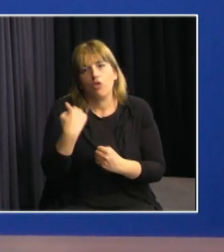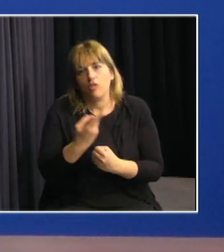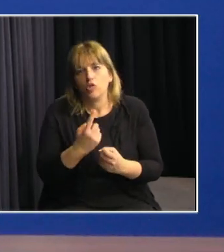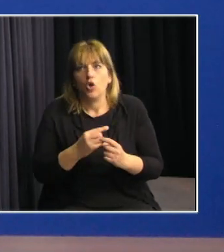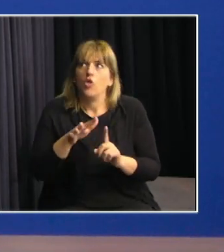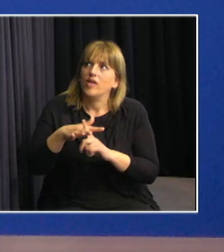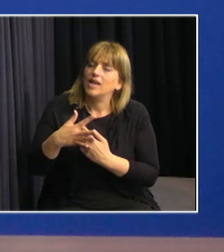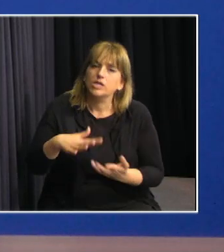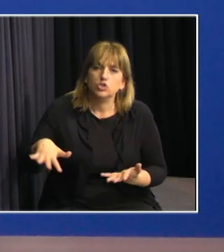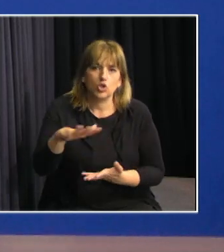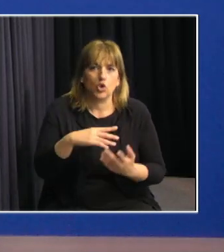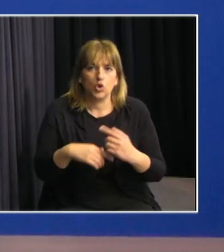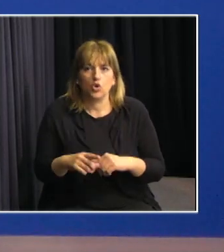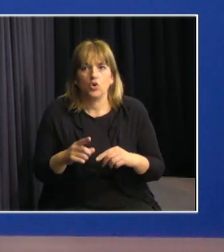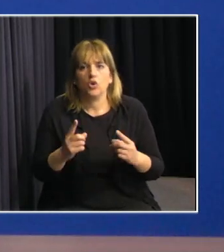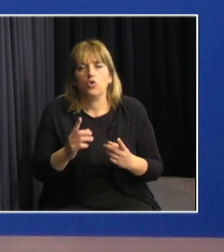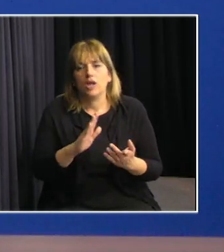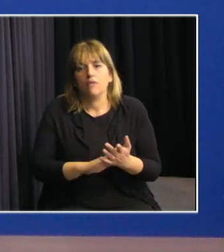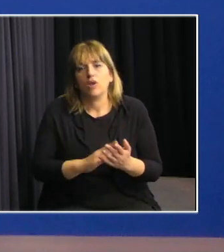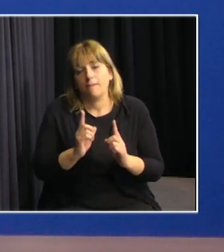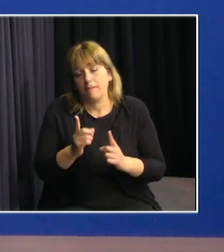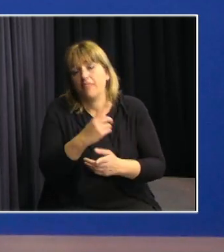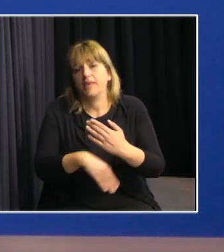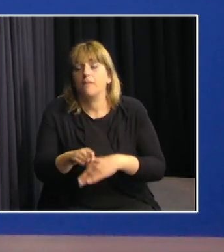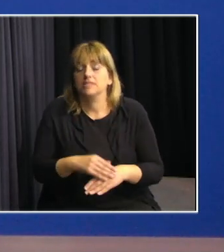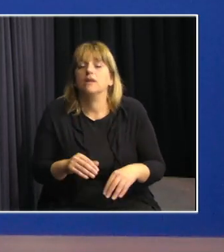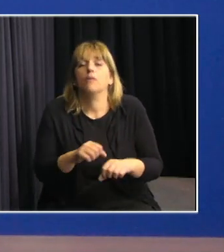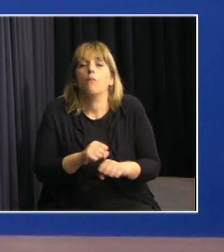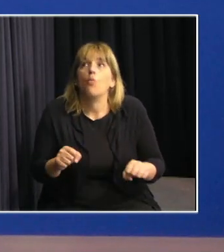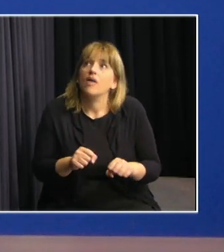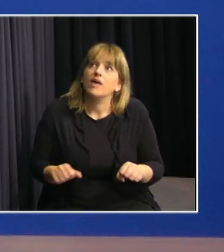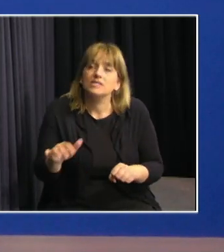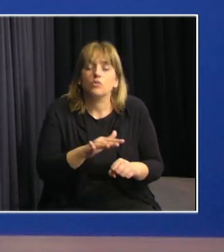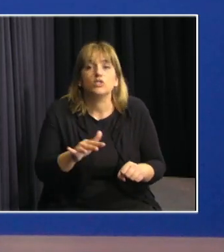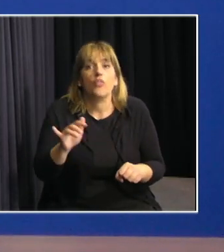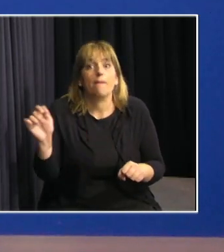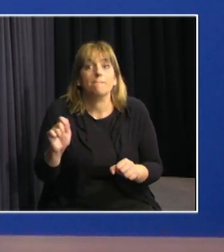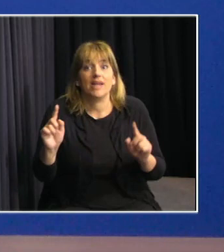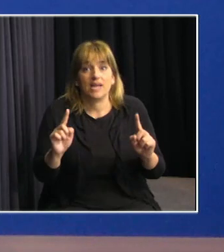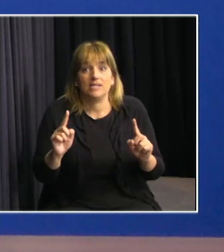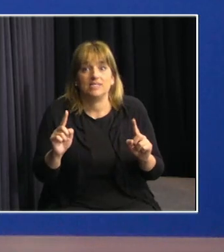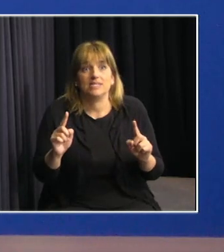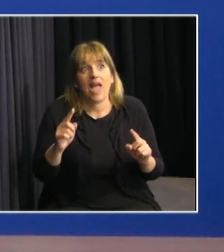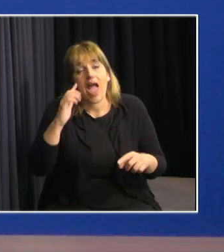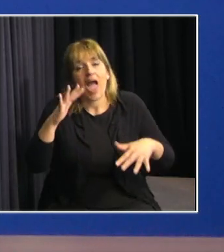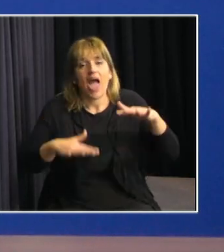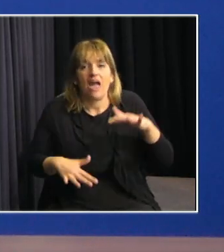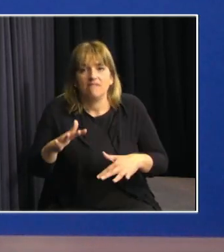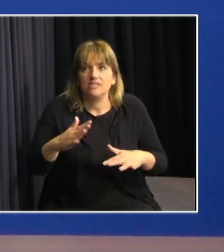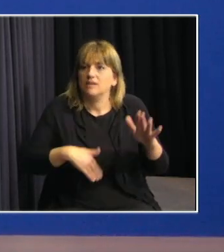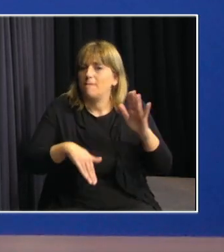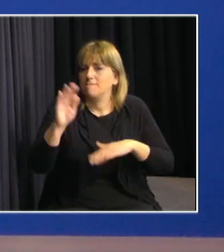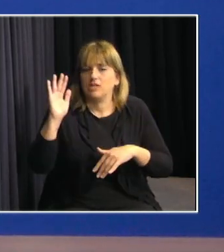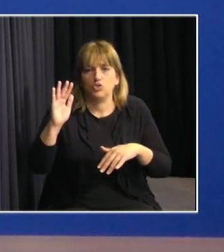y del entorno, alcancen a personas con alguna discapacidad que, en situaciones de emergencia, suelen estar en condiciones de mayor